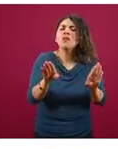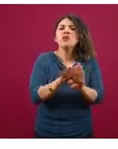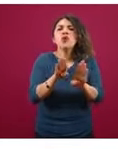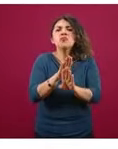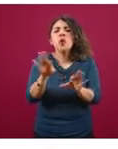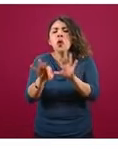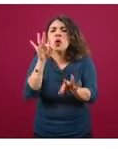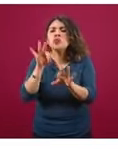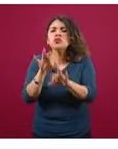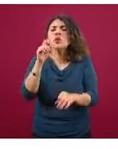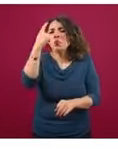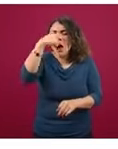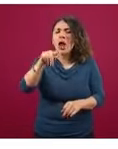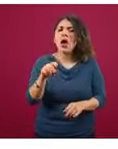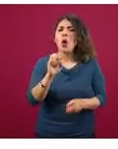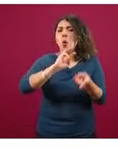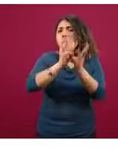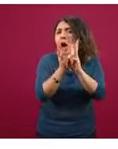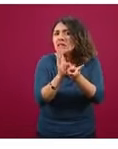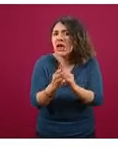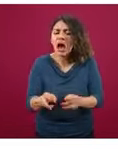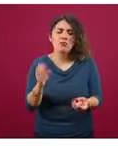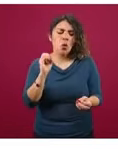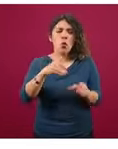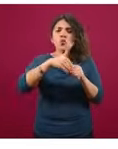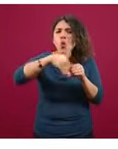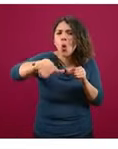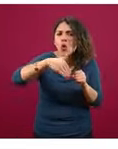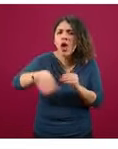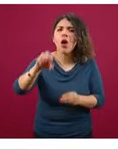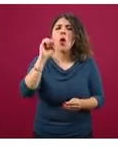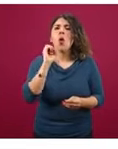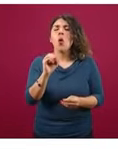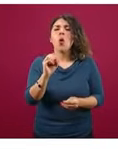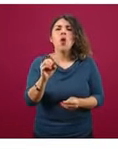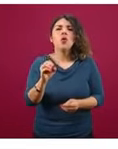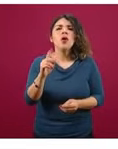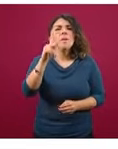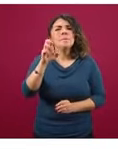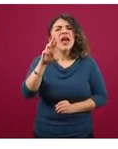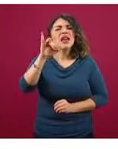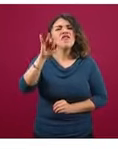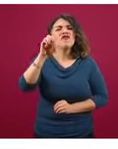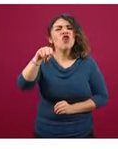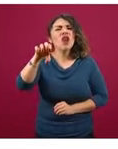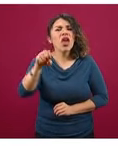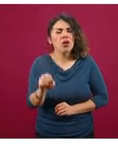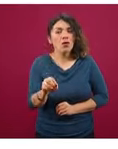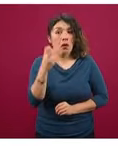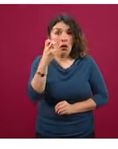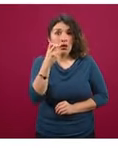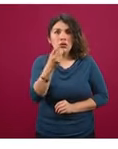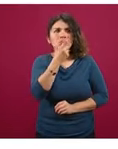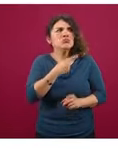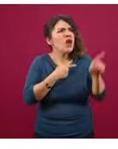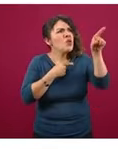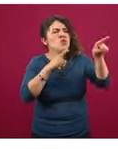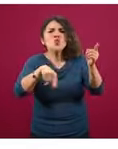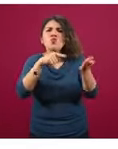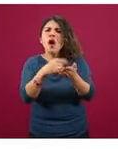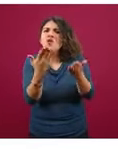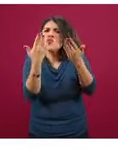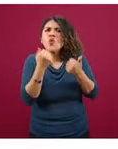WhatsApp, correo electrónico, hasta perifoneo, porque decían de esta área no está llegando nadie,